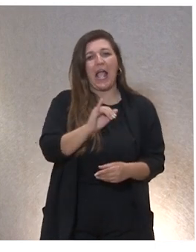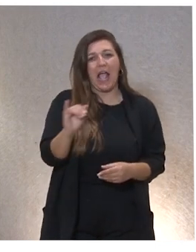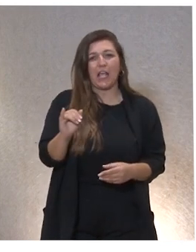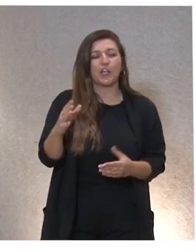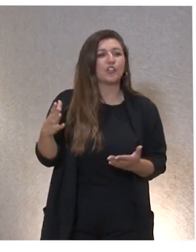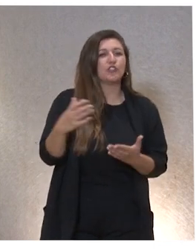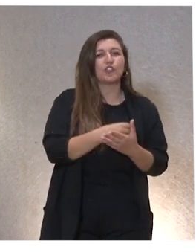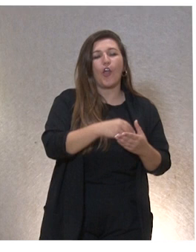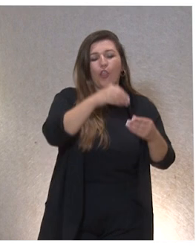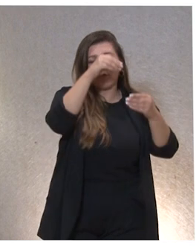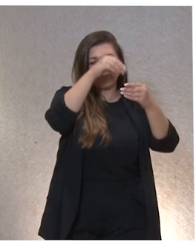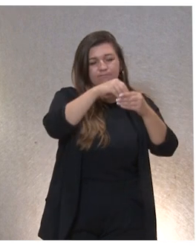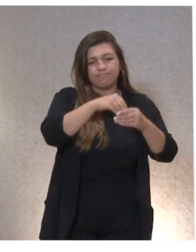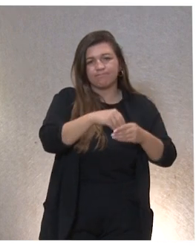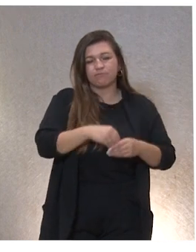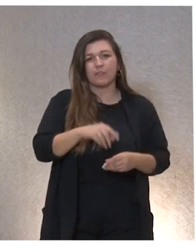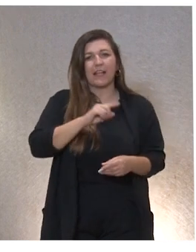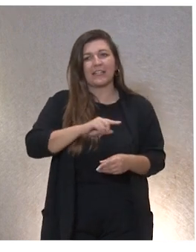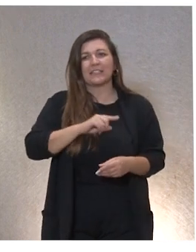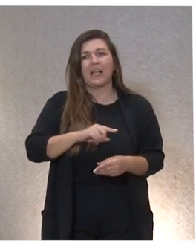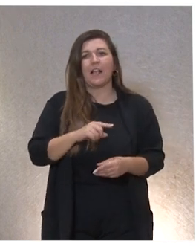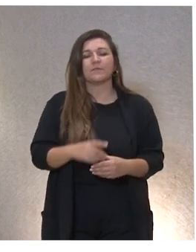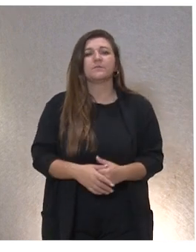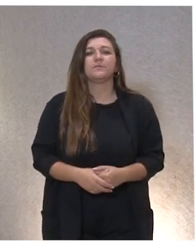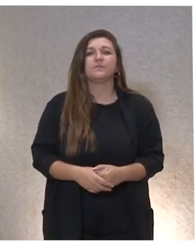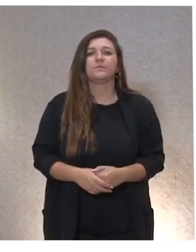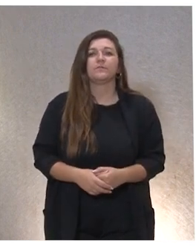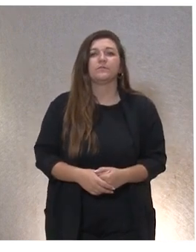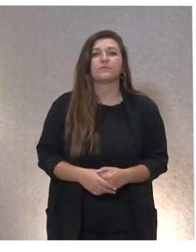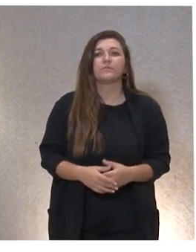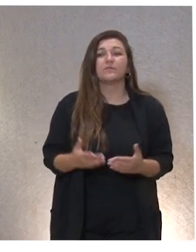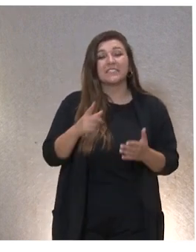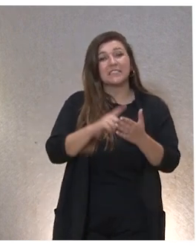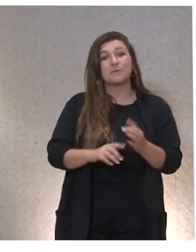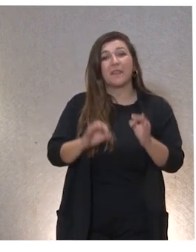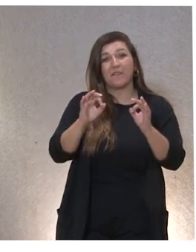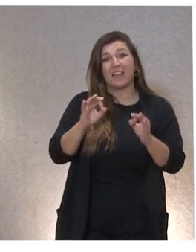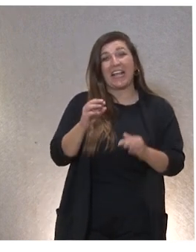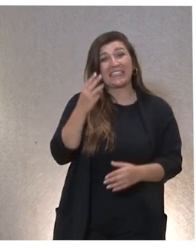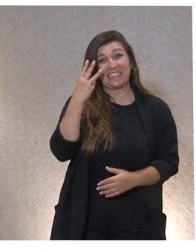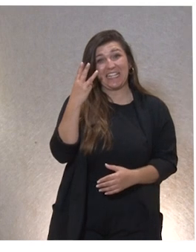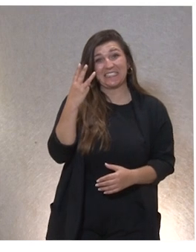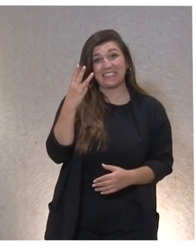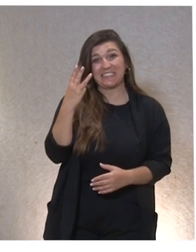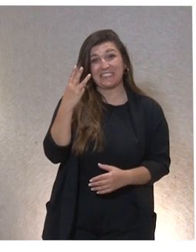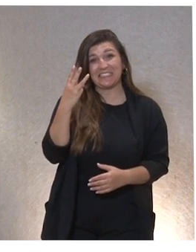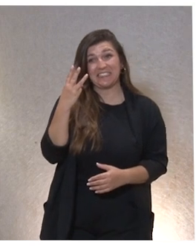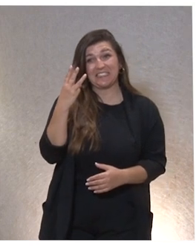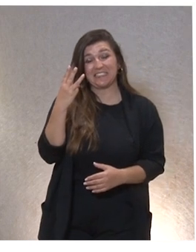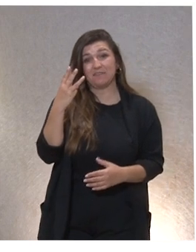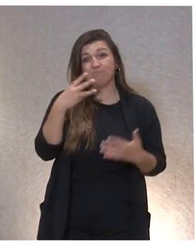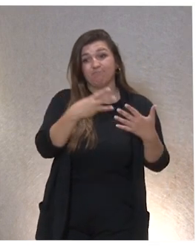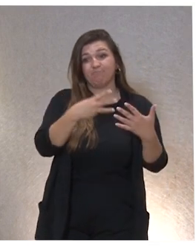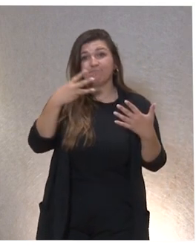contenido en su desarrollo que todos conocéis pues tienen planteamientos éticos ¿no? de forma específica el 3 pues está dedicado